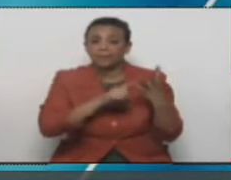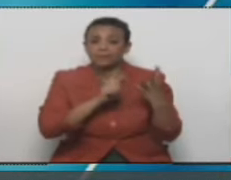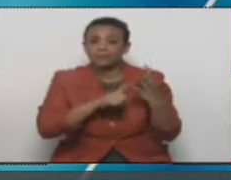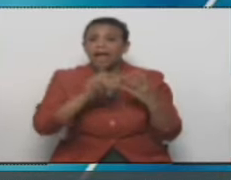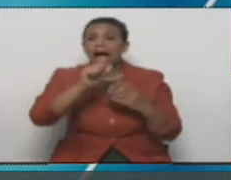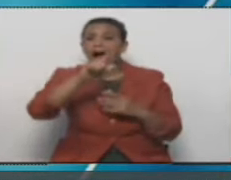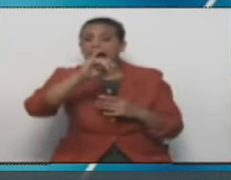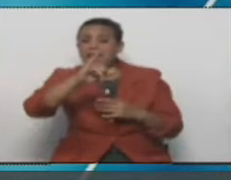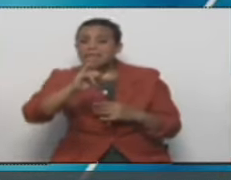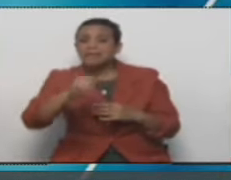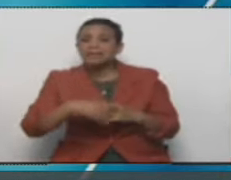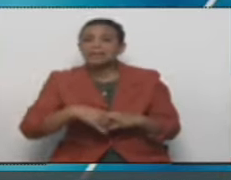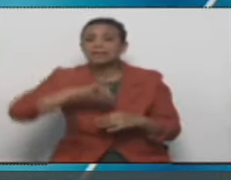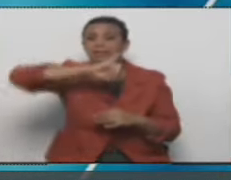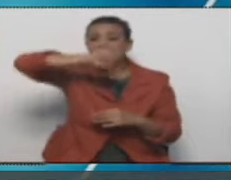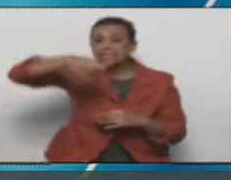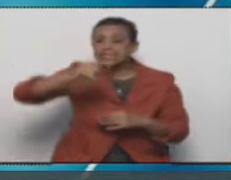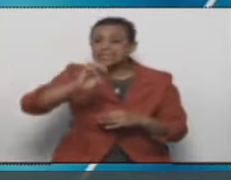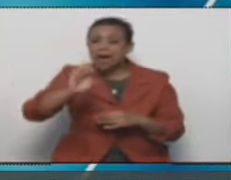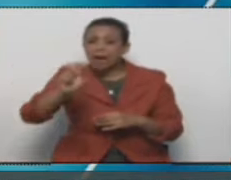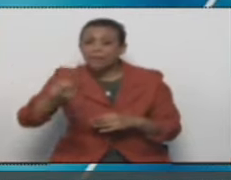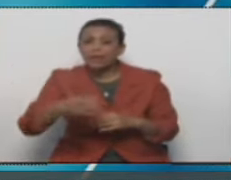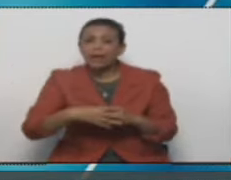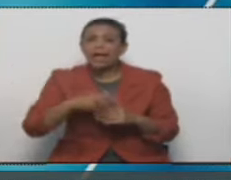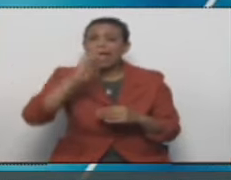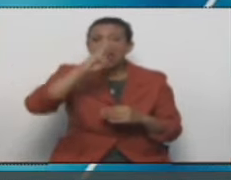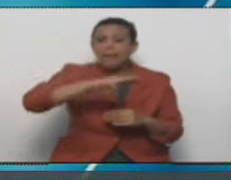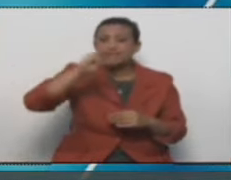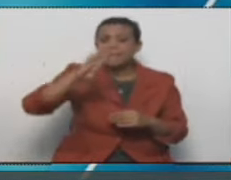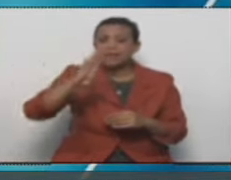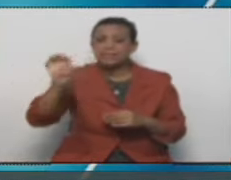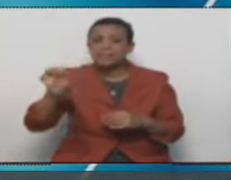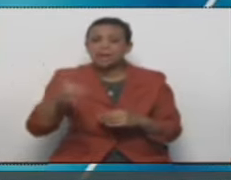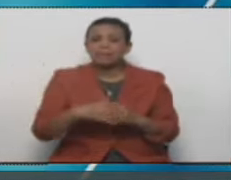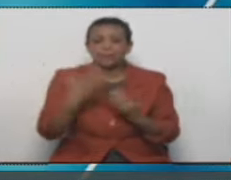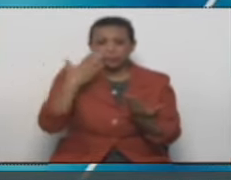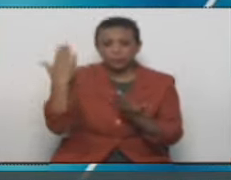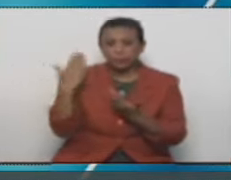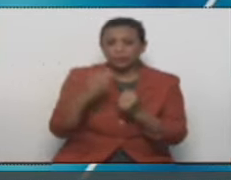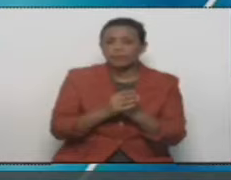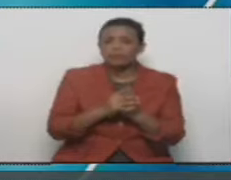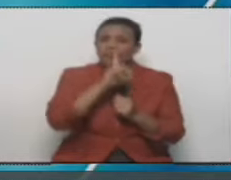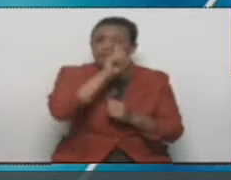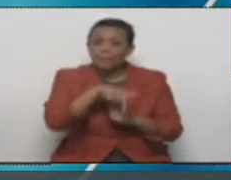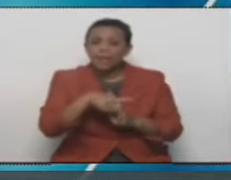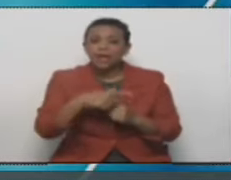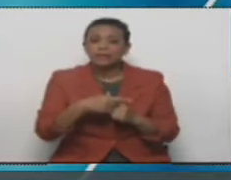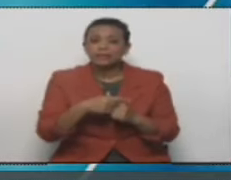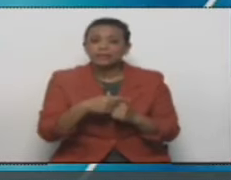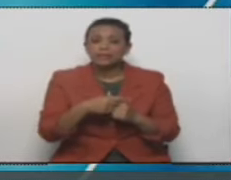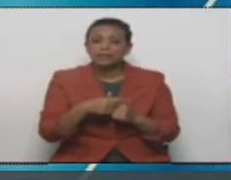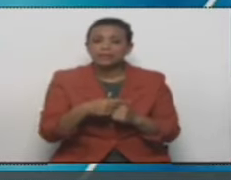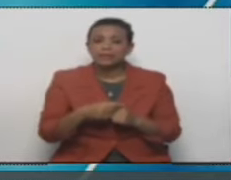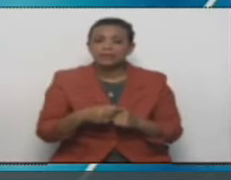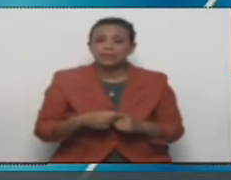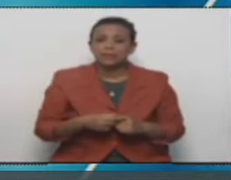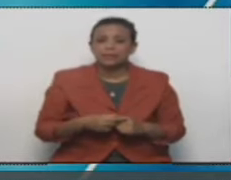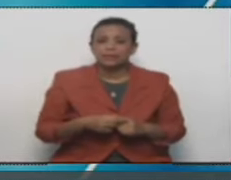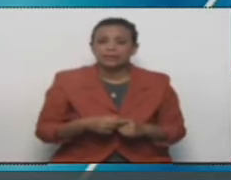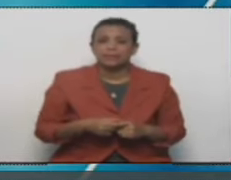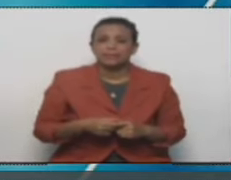Ali Kianpour, gerente general de MDC Developom. Irani, salam aleikum.